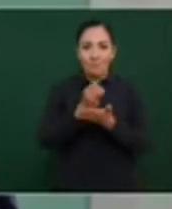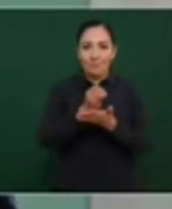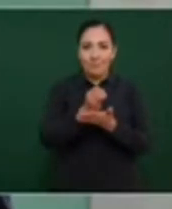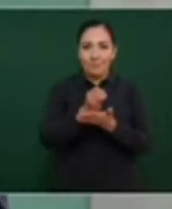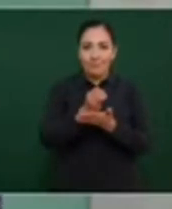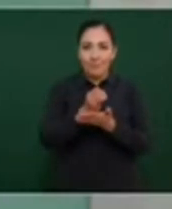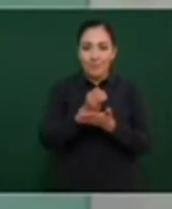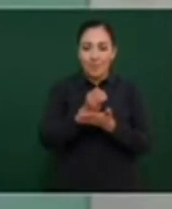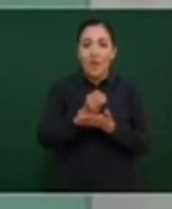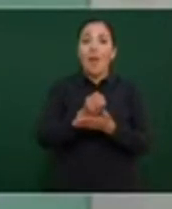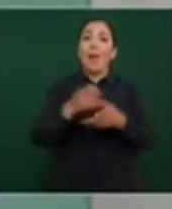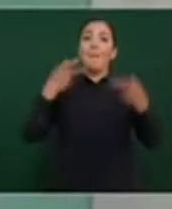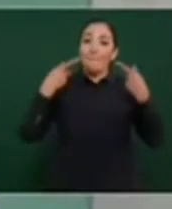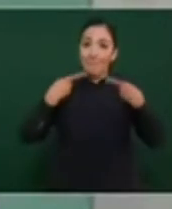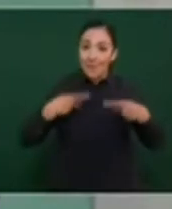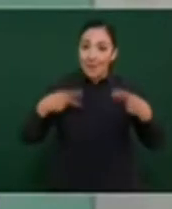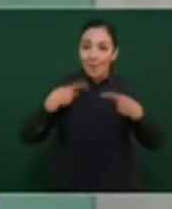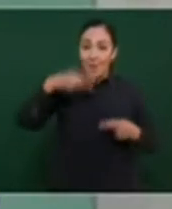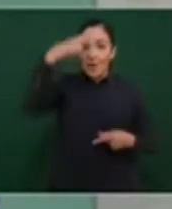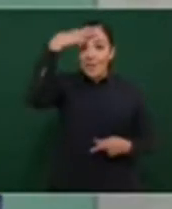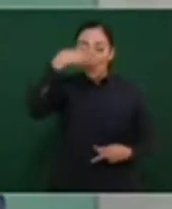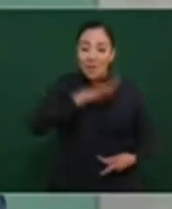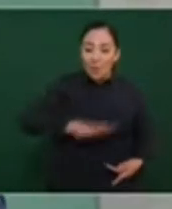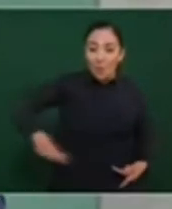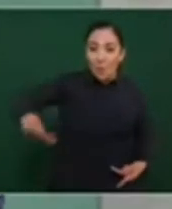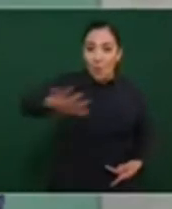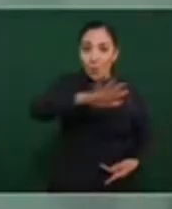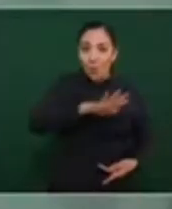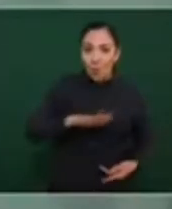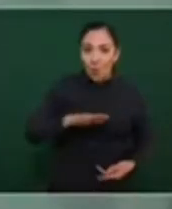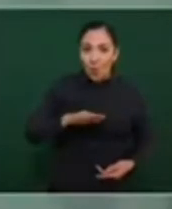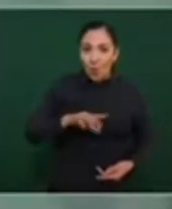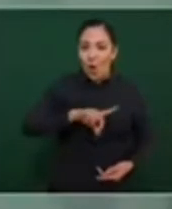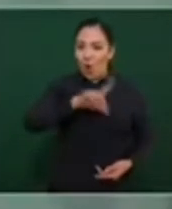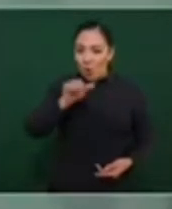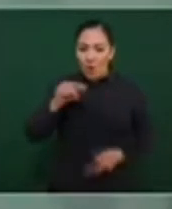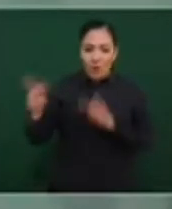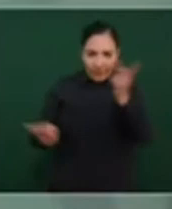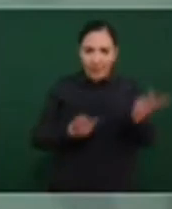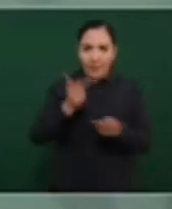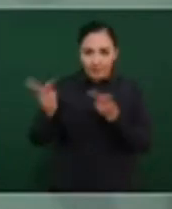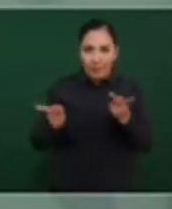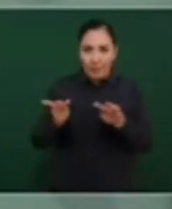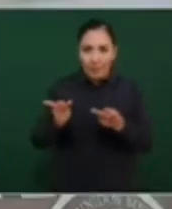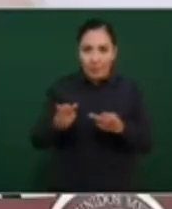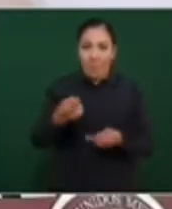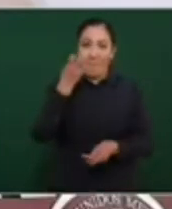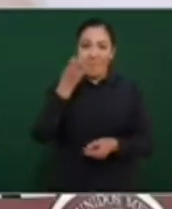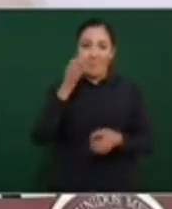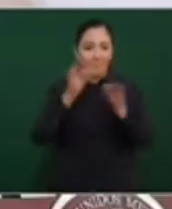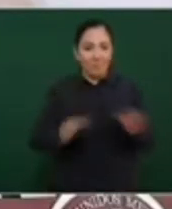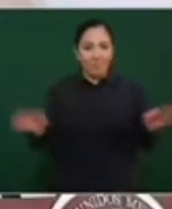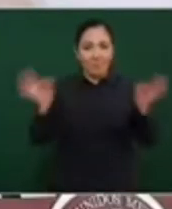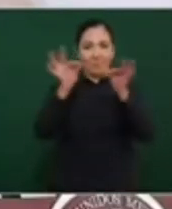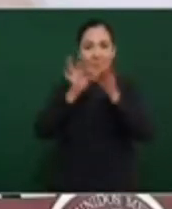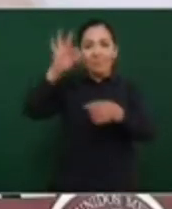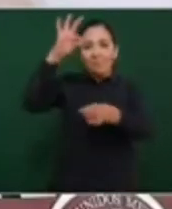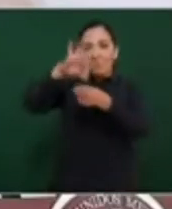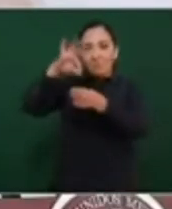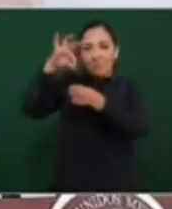la tomó el pueblo con la consulta, por eso es importante la democracia, de